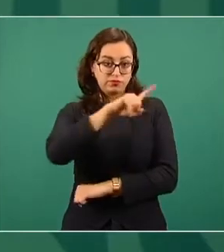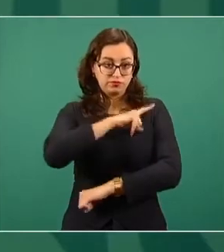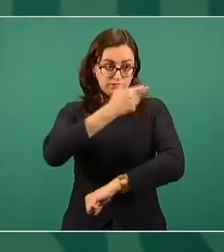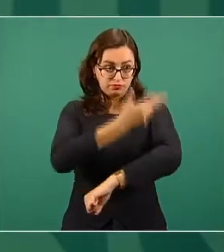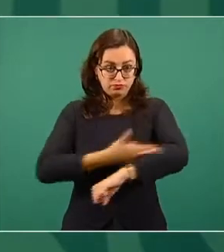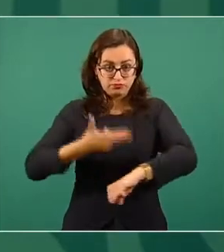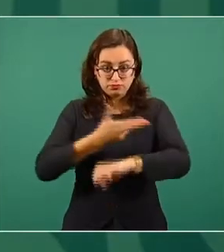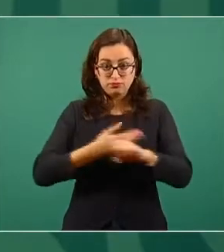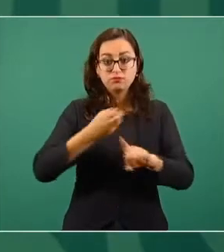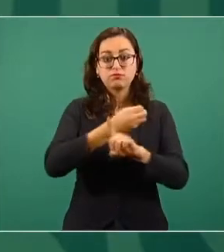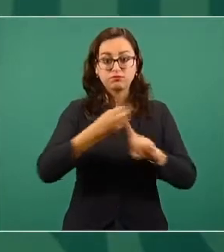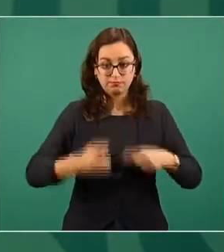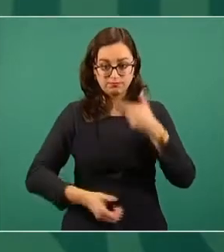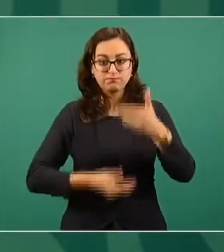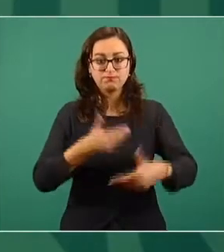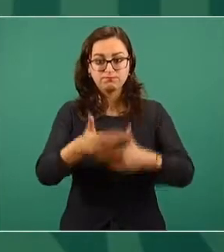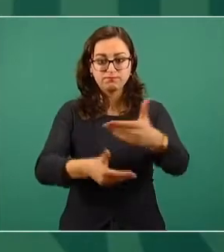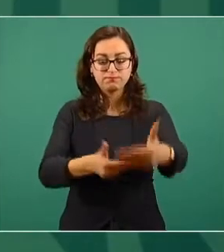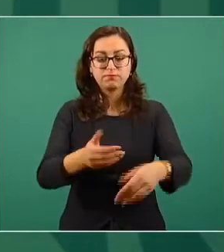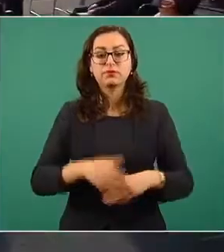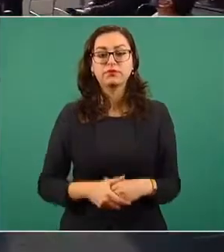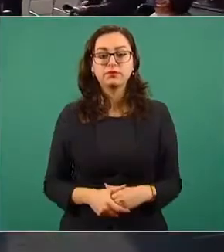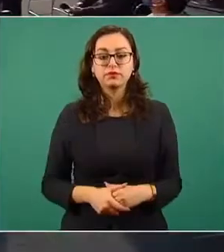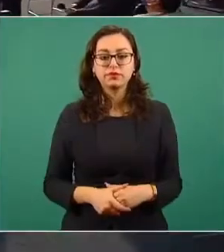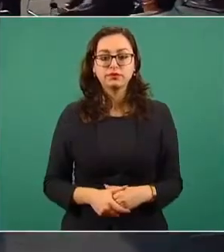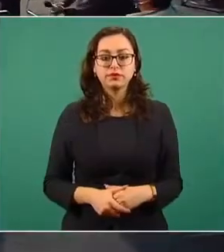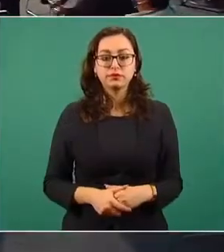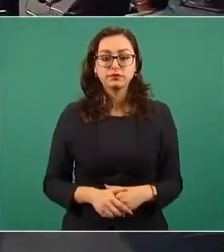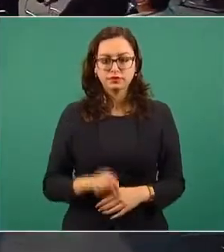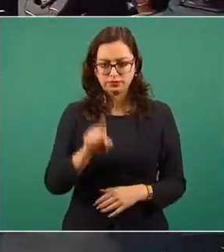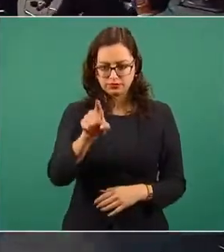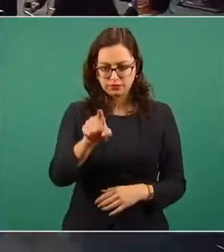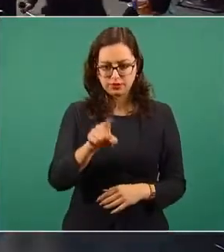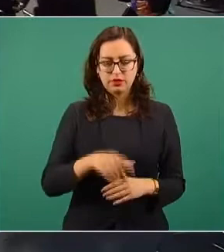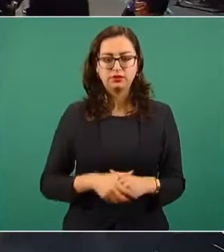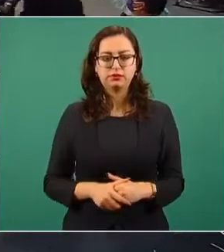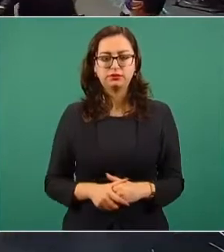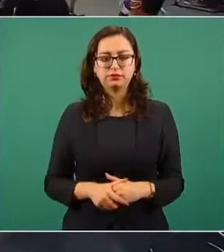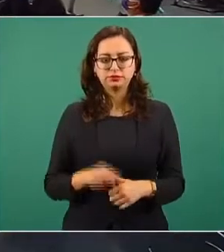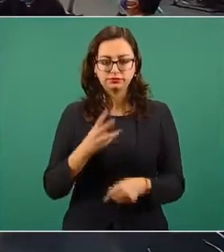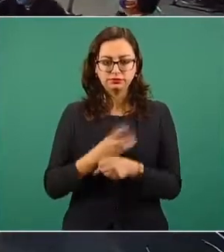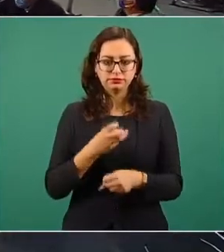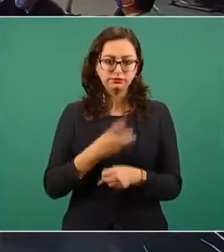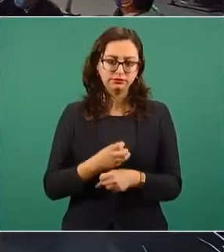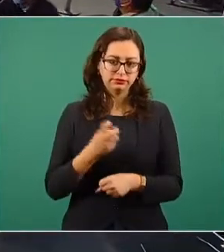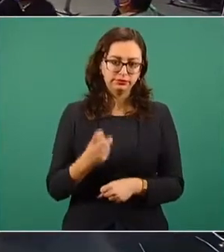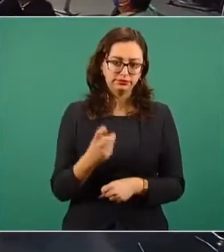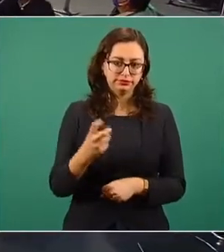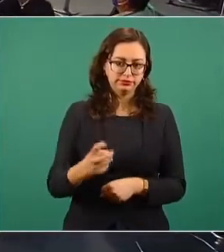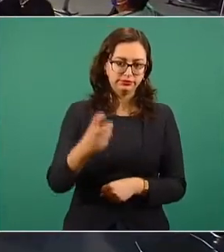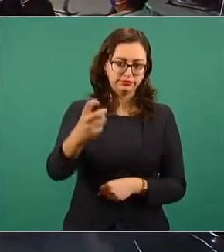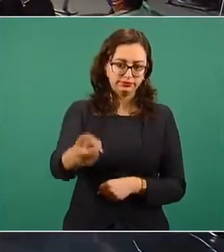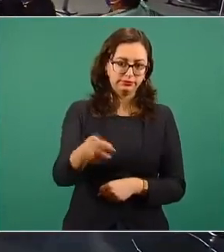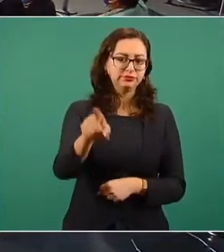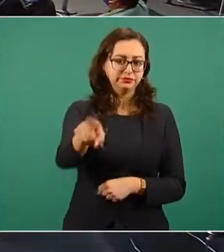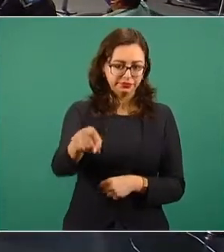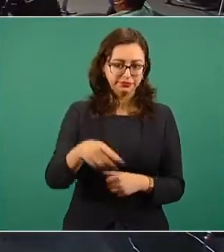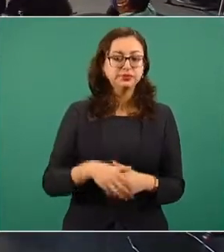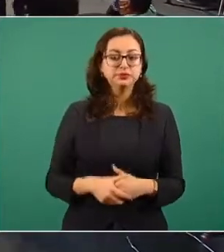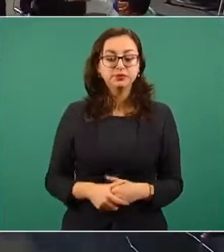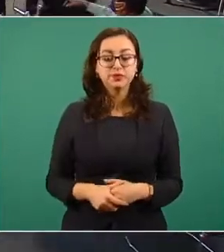vamos avanzando en esto. Te había dicho a ti, a la tercera fila. A ver, sí, adelante.